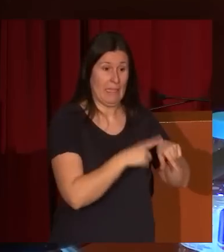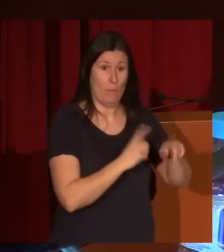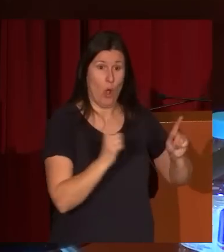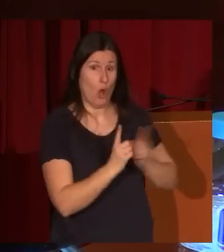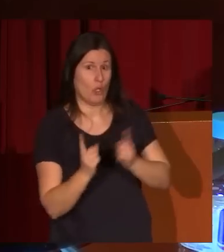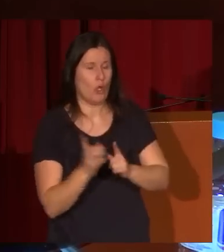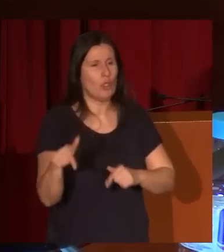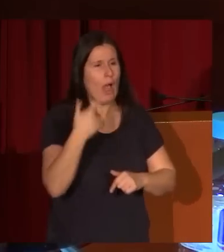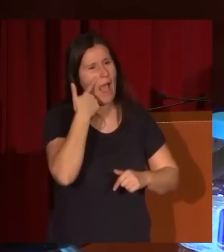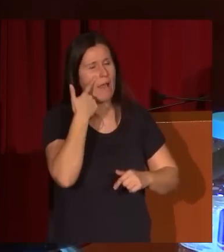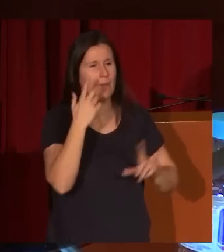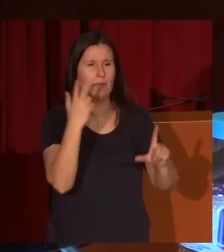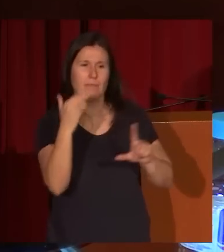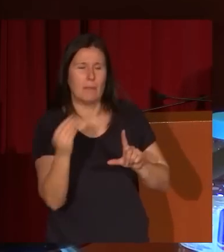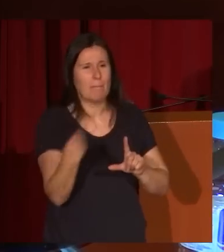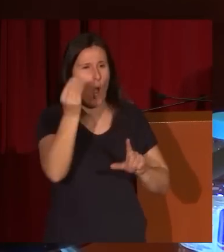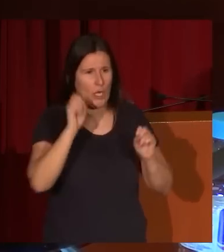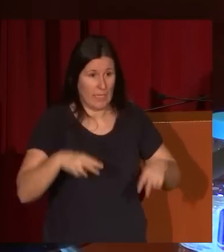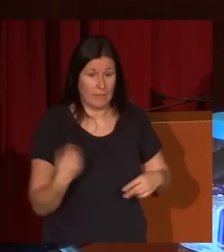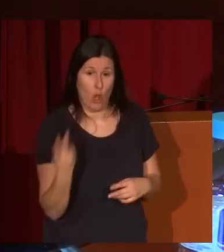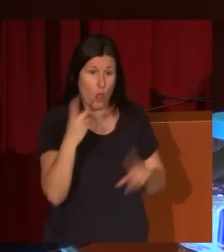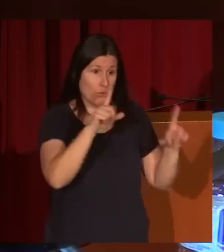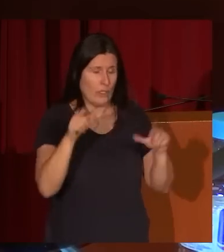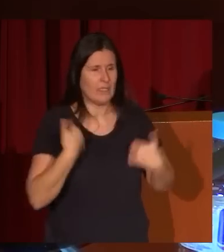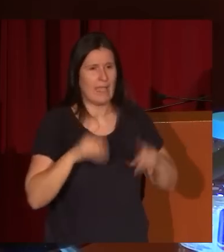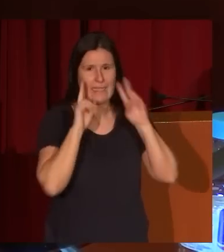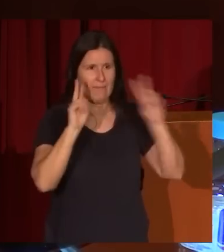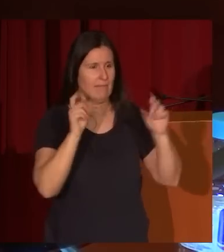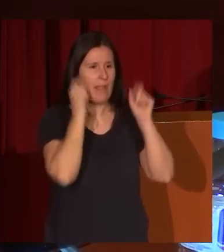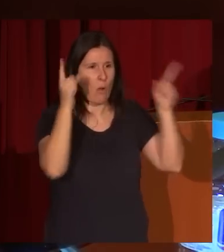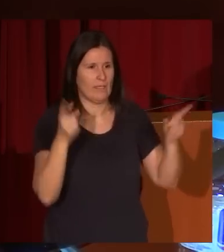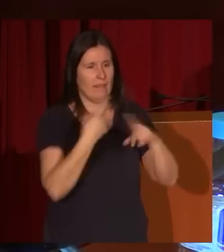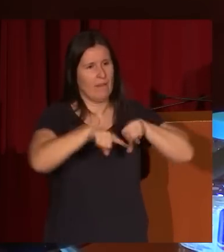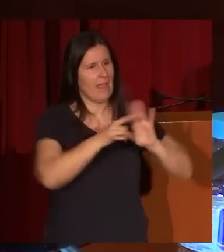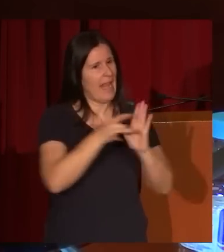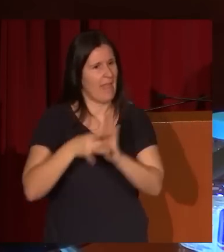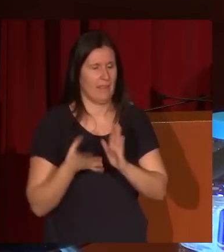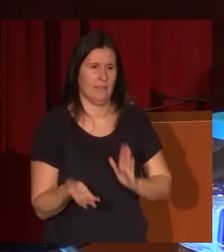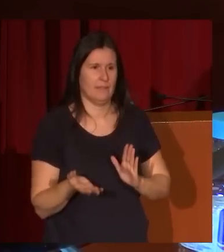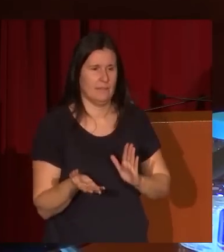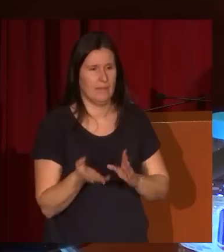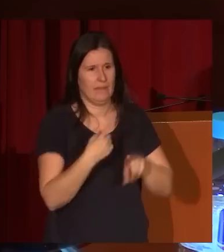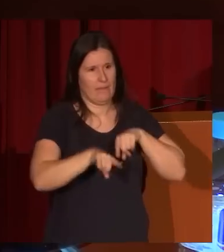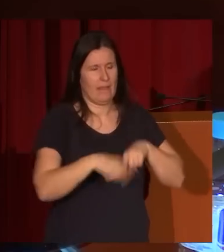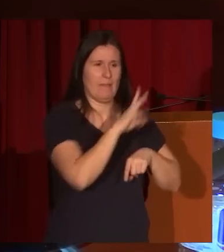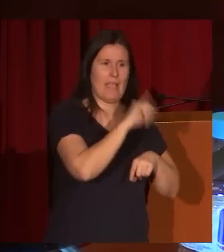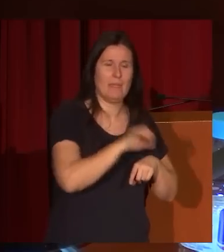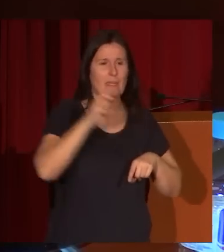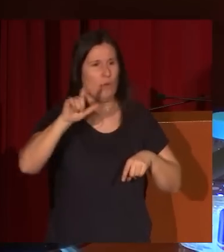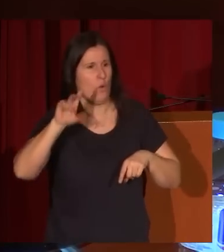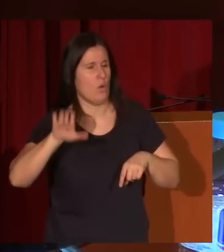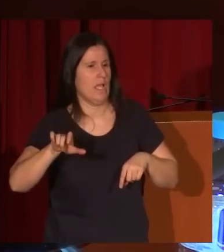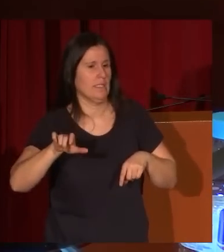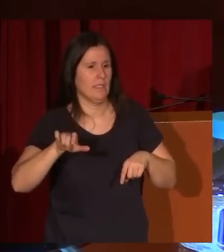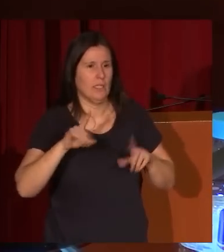a ver quién lo pinta mejor. Pero ya incluso en estos dos cuadros se da uno cuenta de la diferencia de calidades de Eugenio Lucas respecto a Pérez Villamil. Es decir, toda